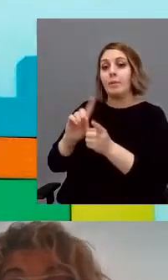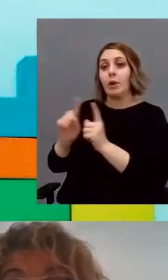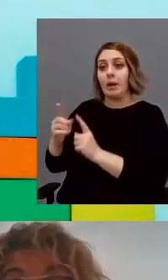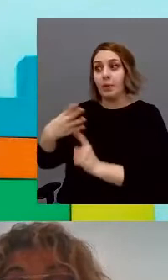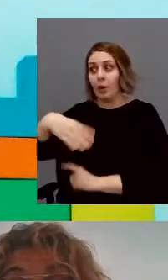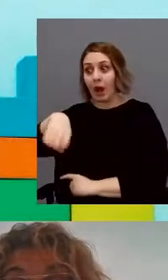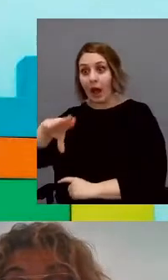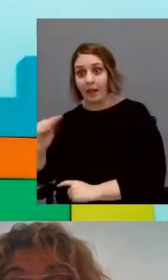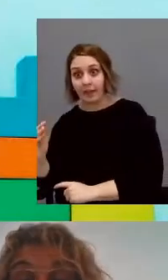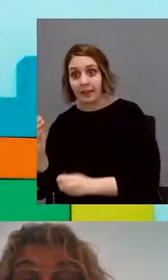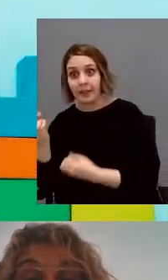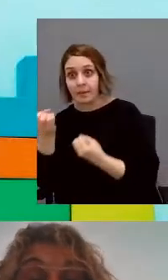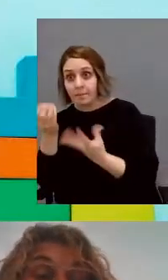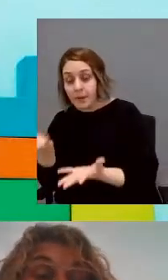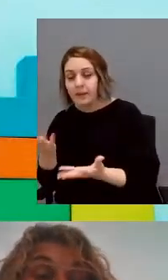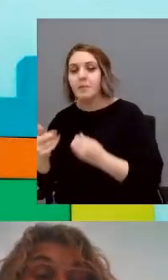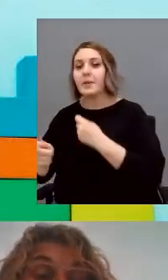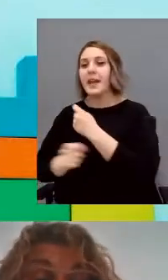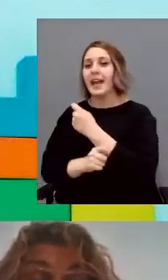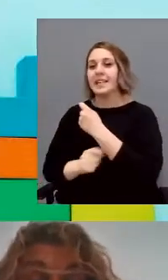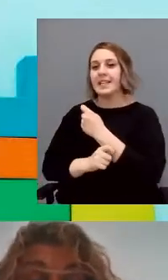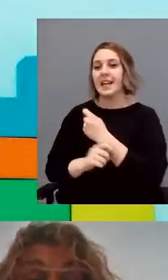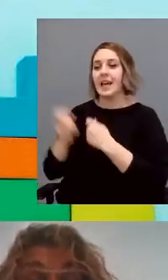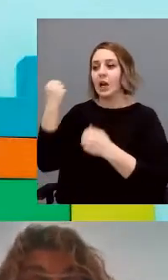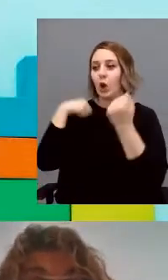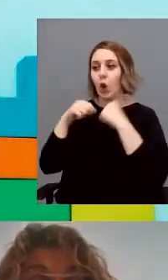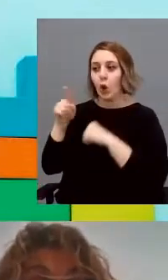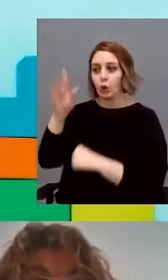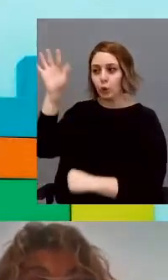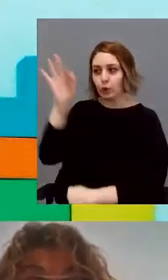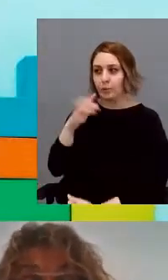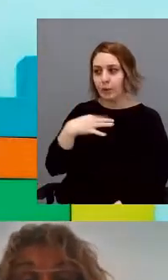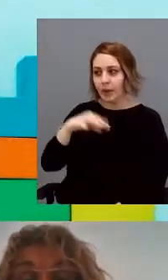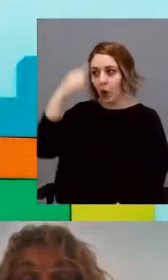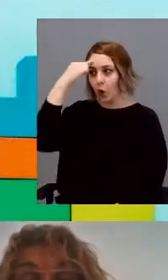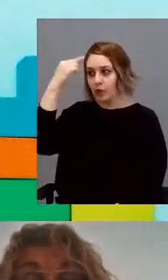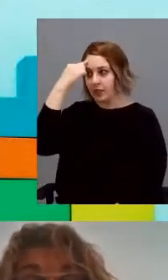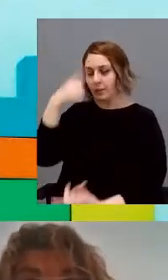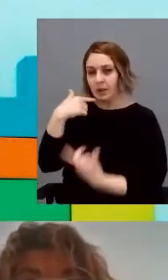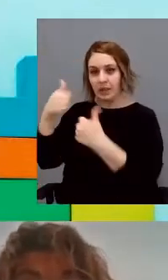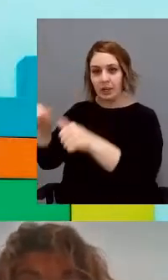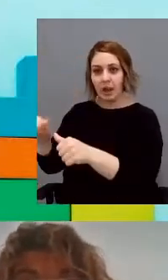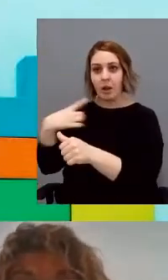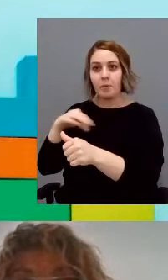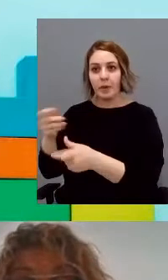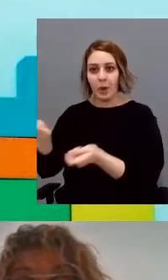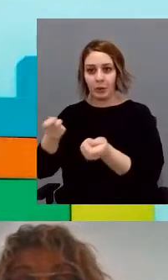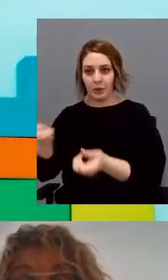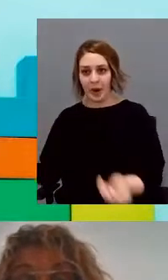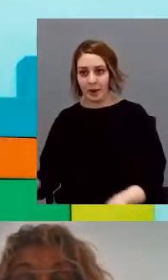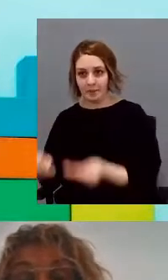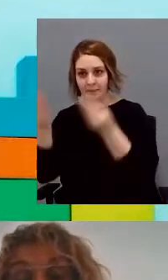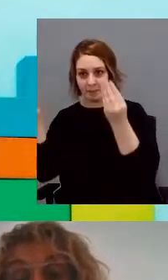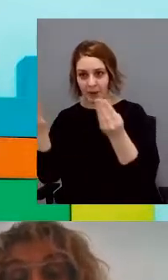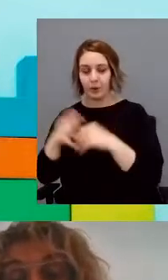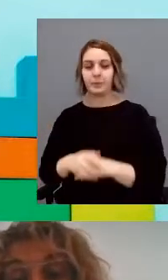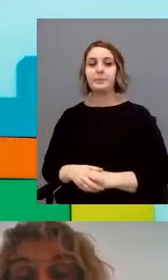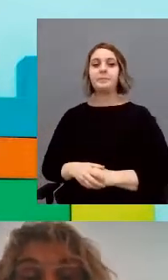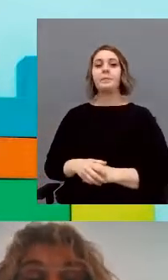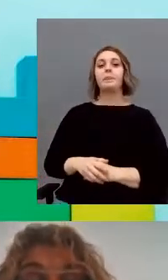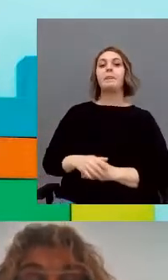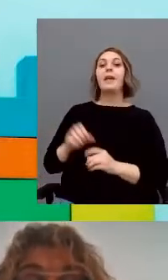facilitarán estrategias ante las conductas observadas como obsesivas y estereotipadas. La mayoría de enfoques